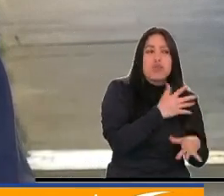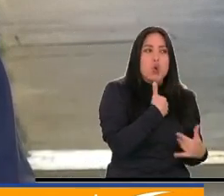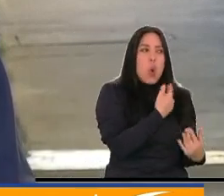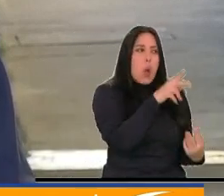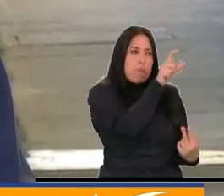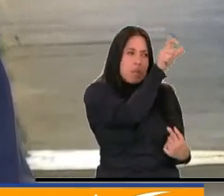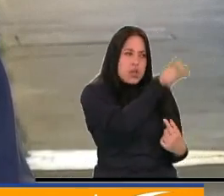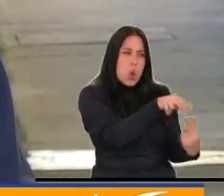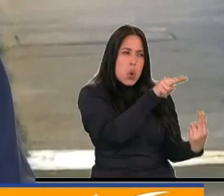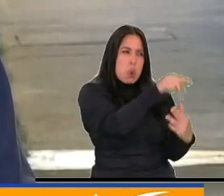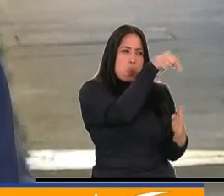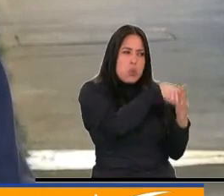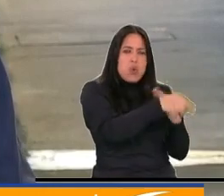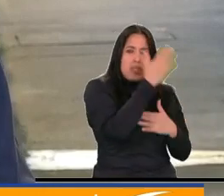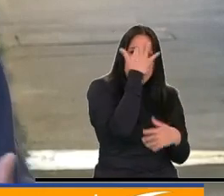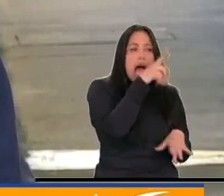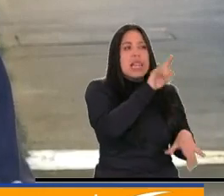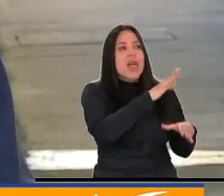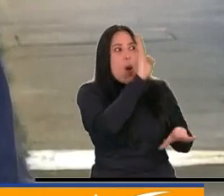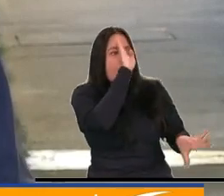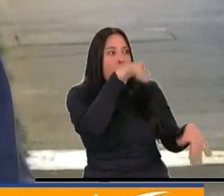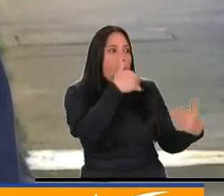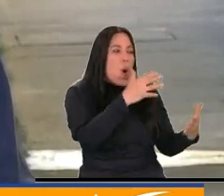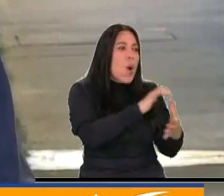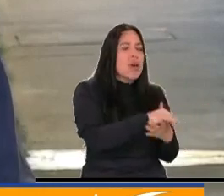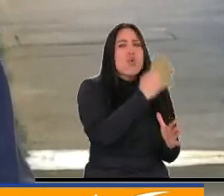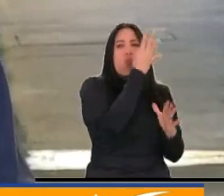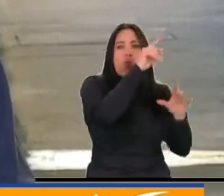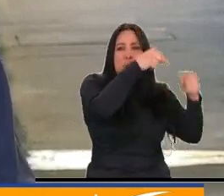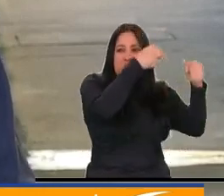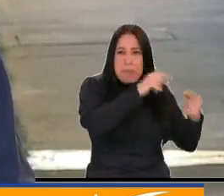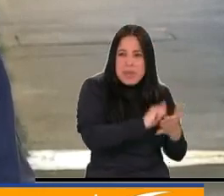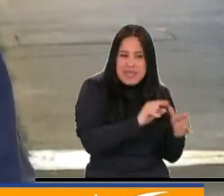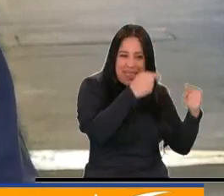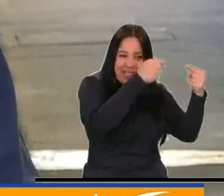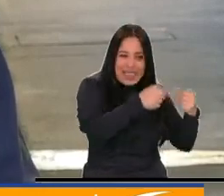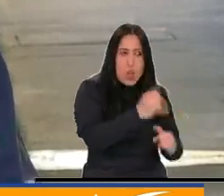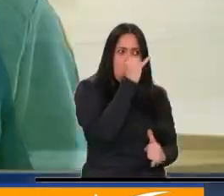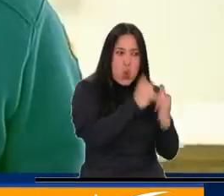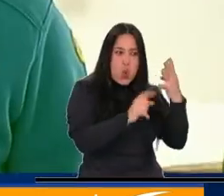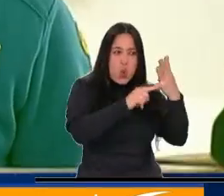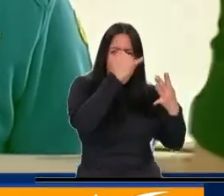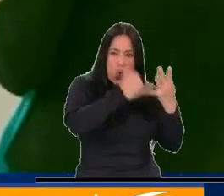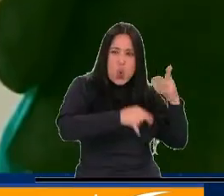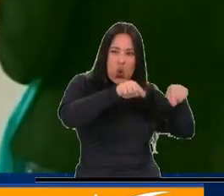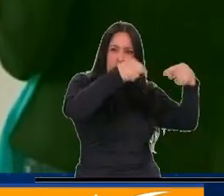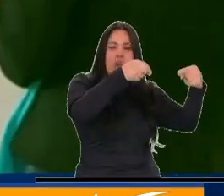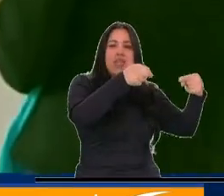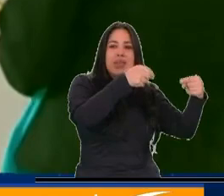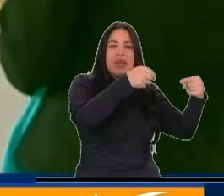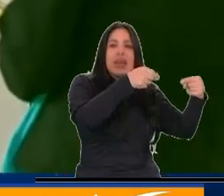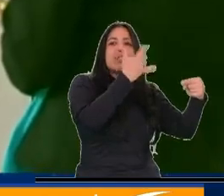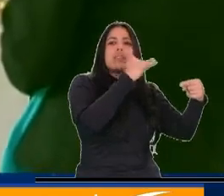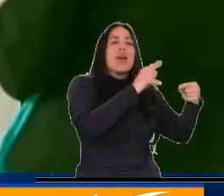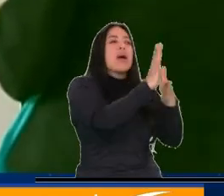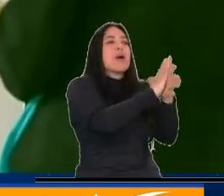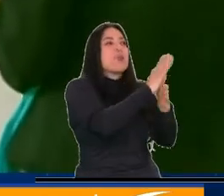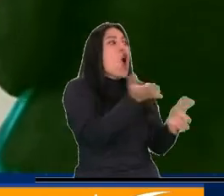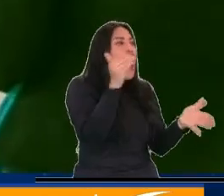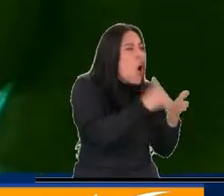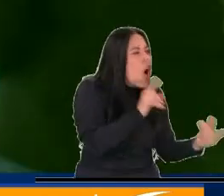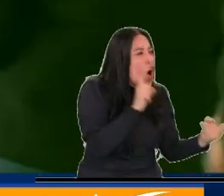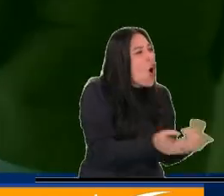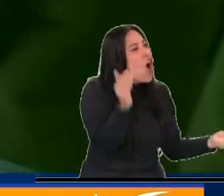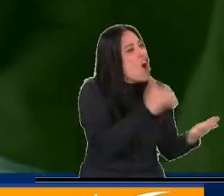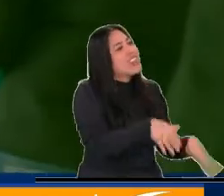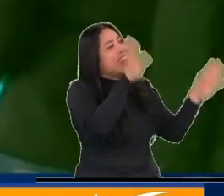conocerlo, porque ya nos saludábamos con las cuatro veces esa, pues la última vez ya me dijo, otra vez,